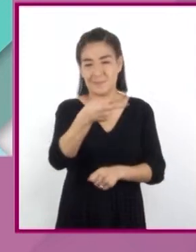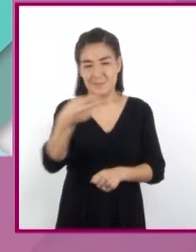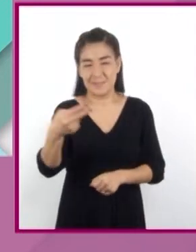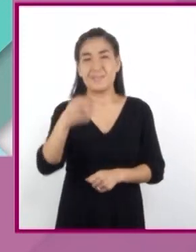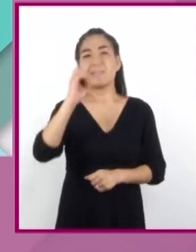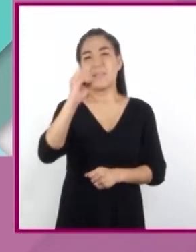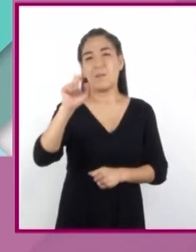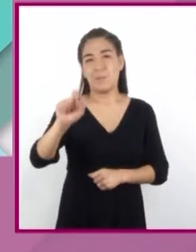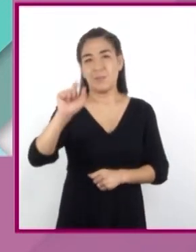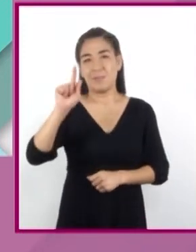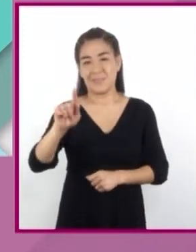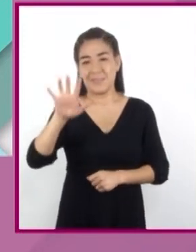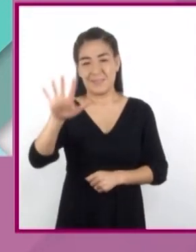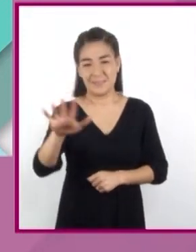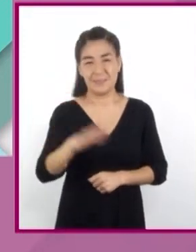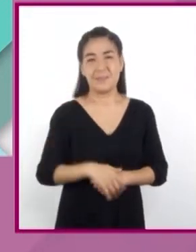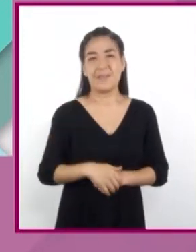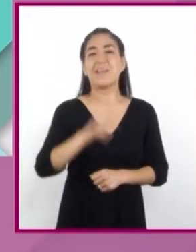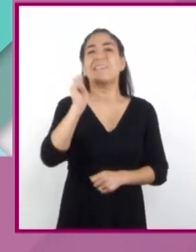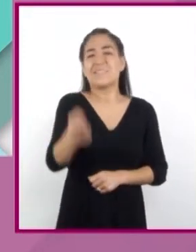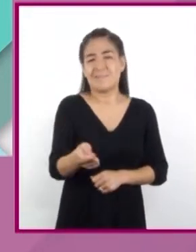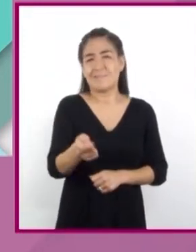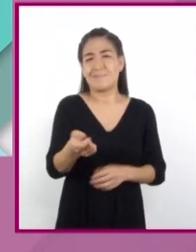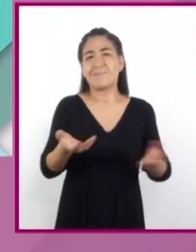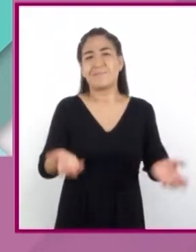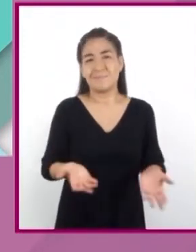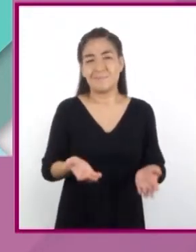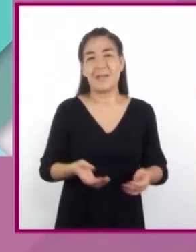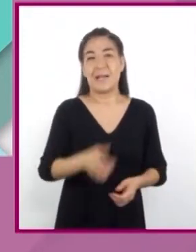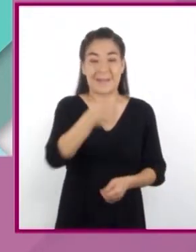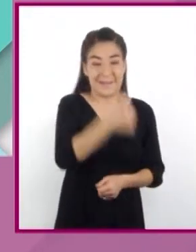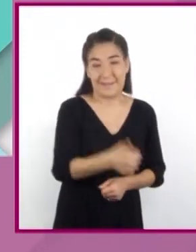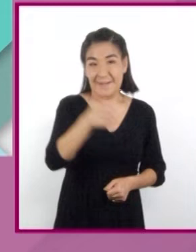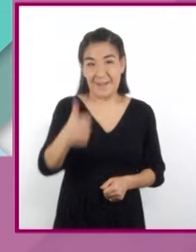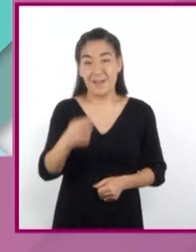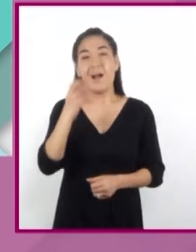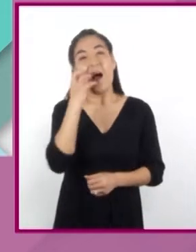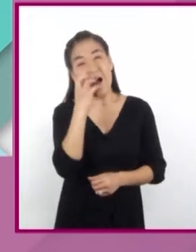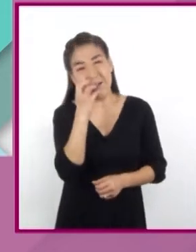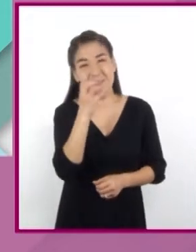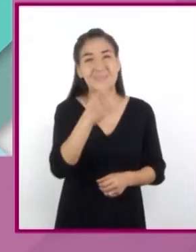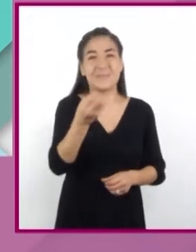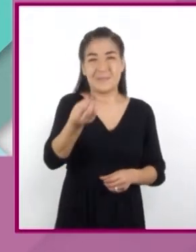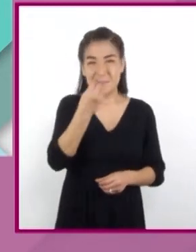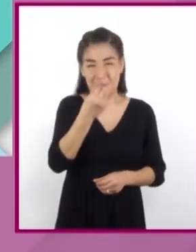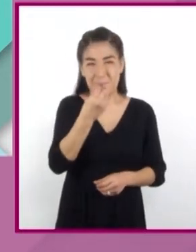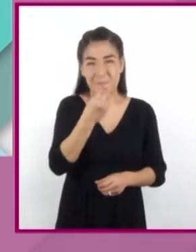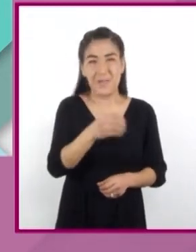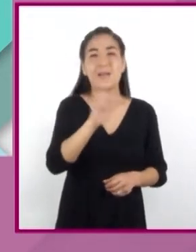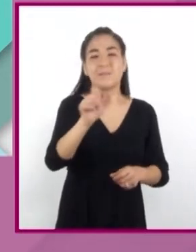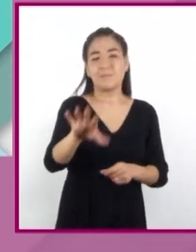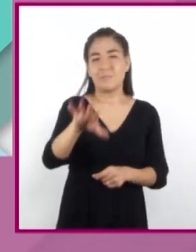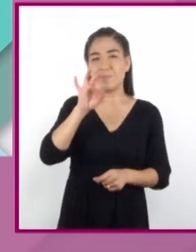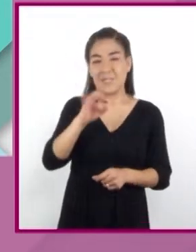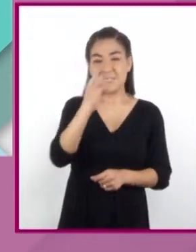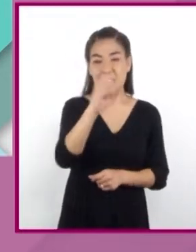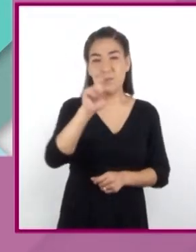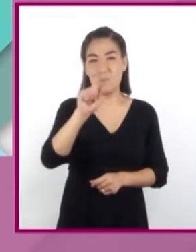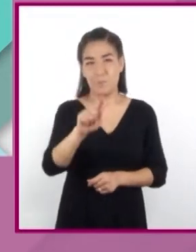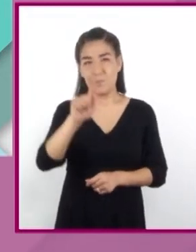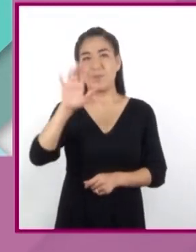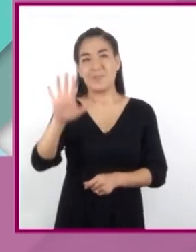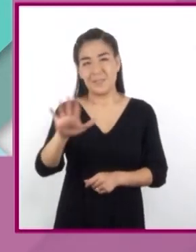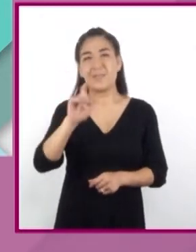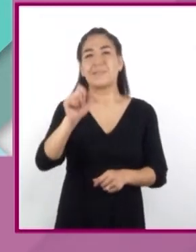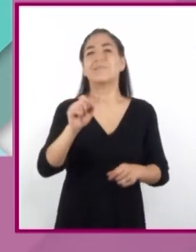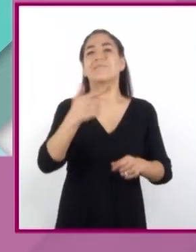igual a 0.75, lo que quiere decir que por cada ciruela que consumamos obtenemos 0.75 gramos